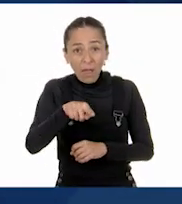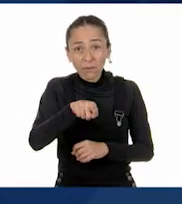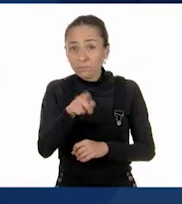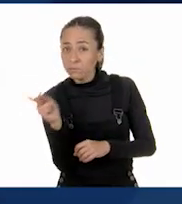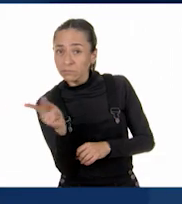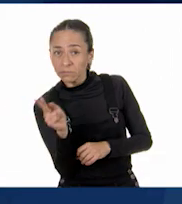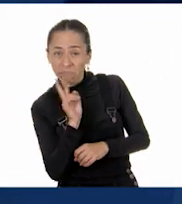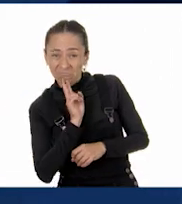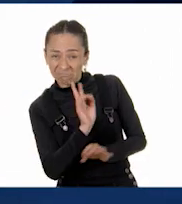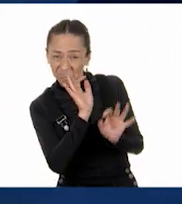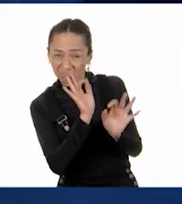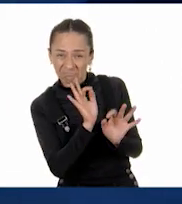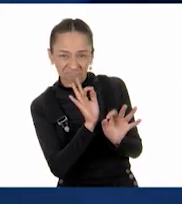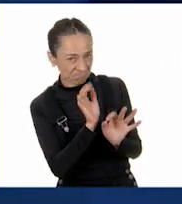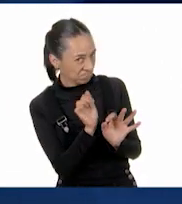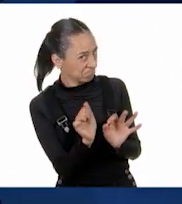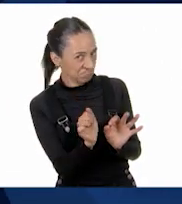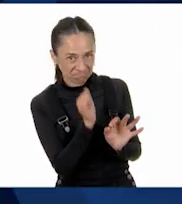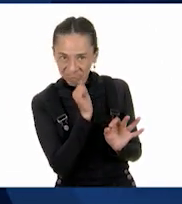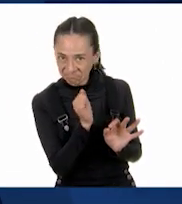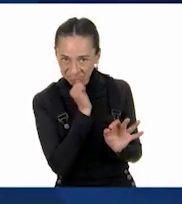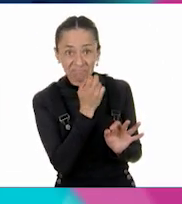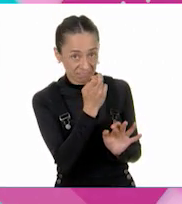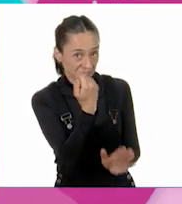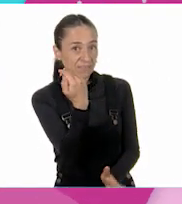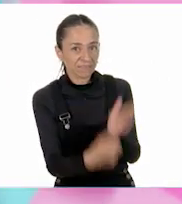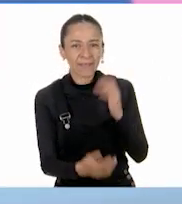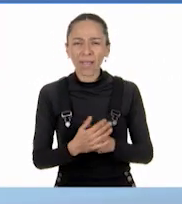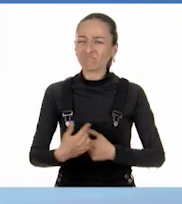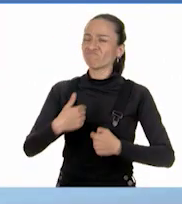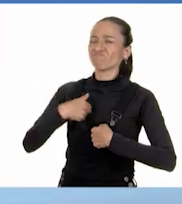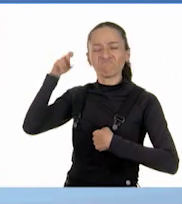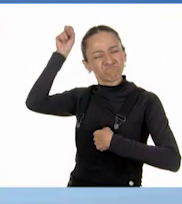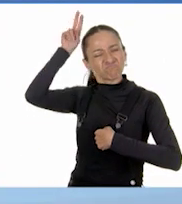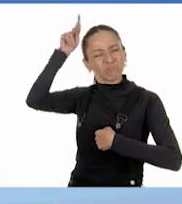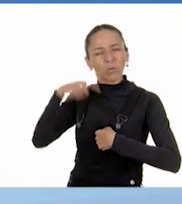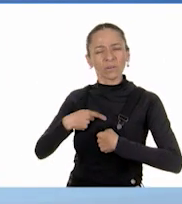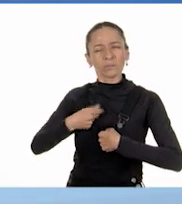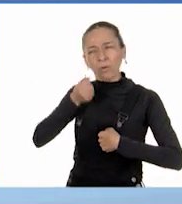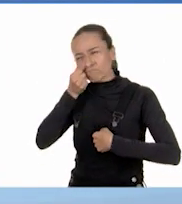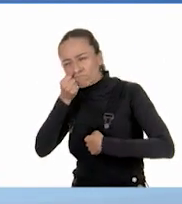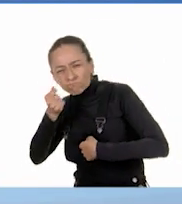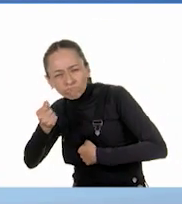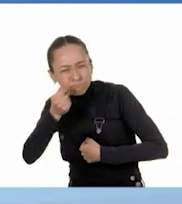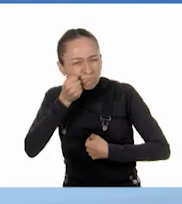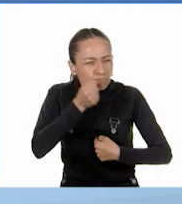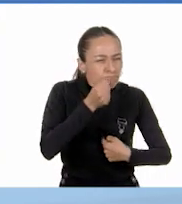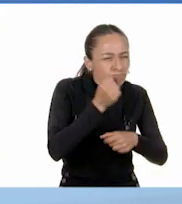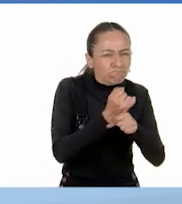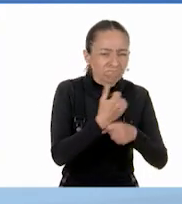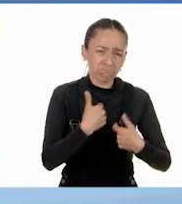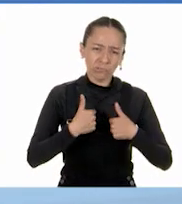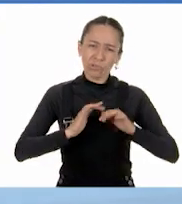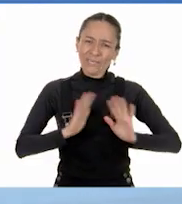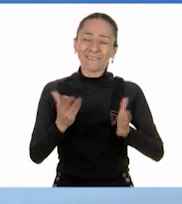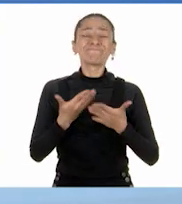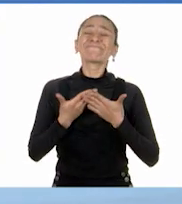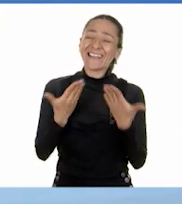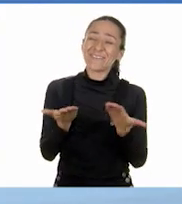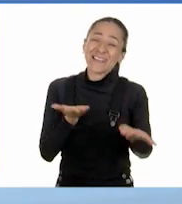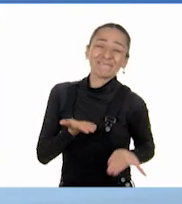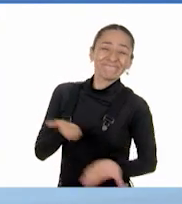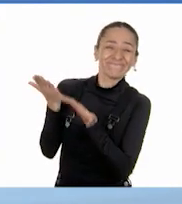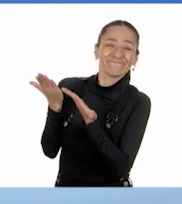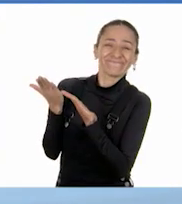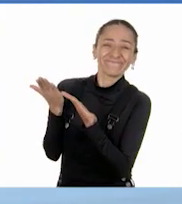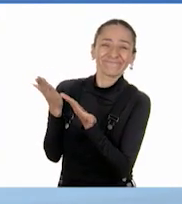Bueno, como ayudante del famoso Raulito Holmes, eso te toca a ti, mi querida María. Yo